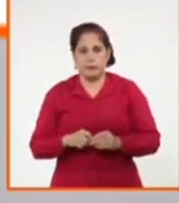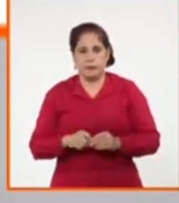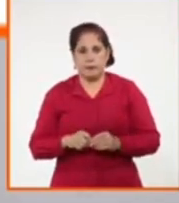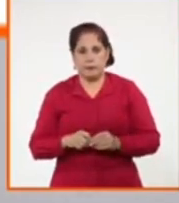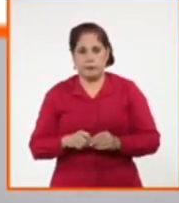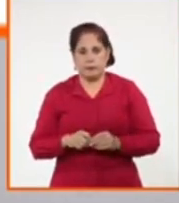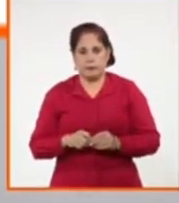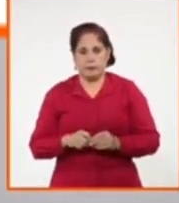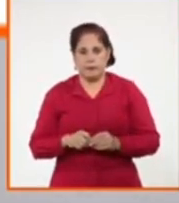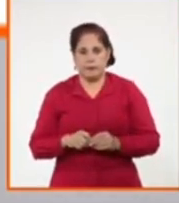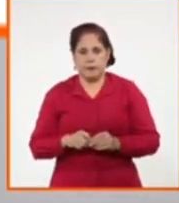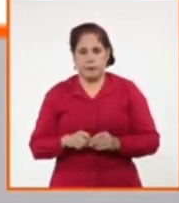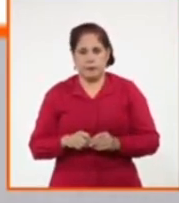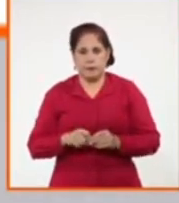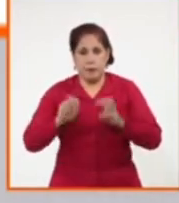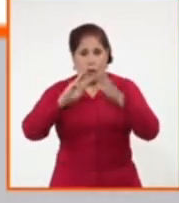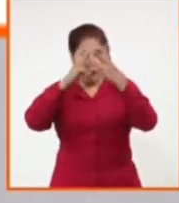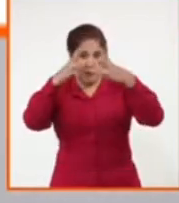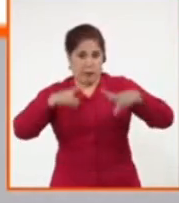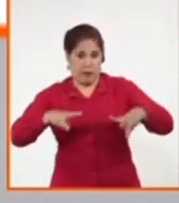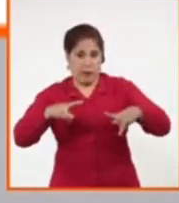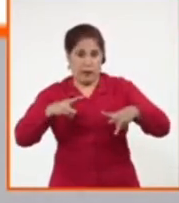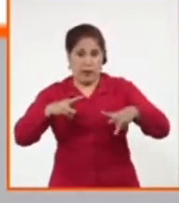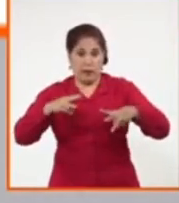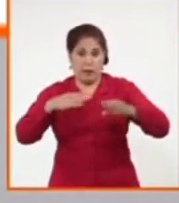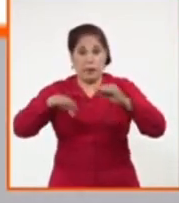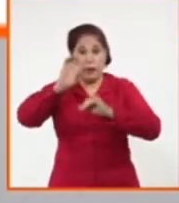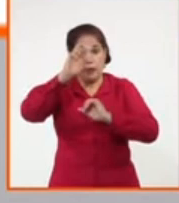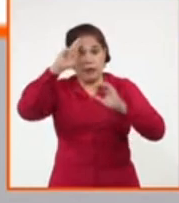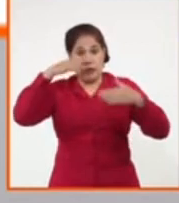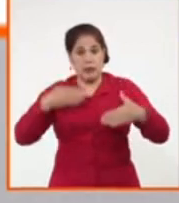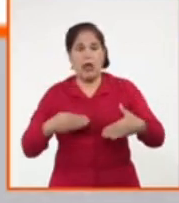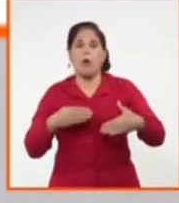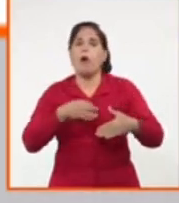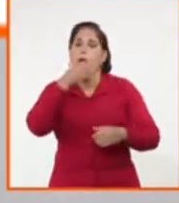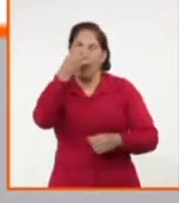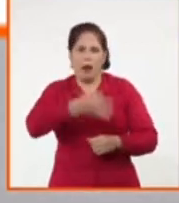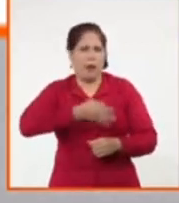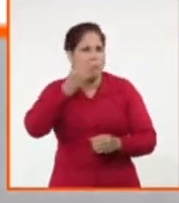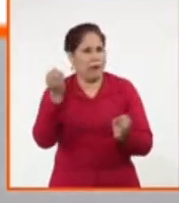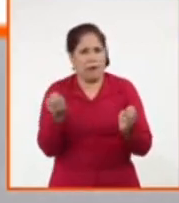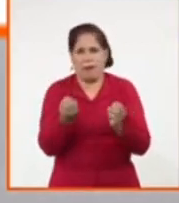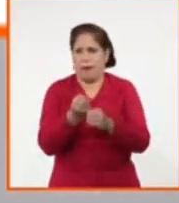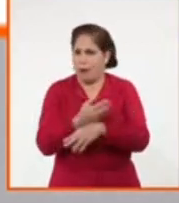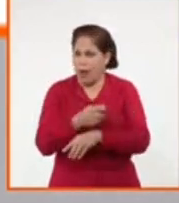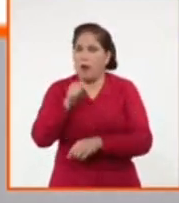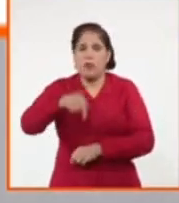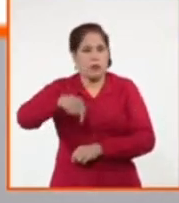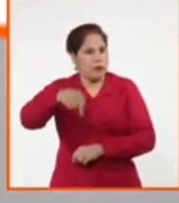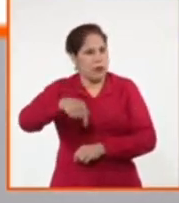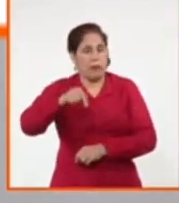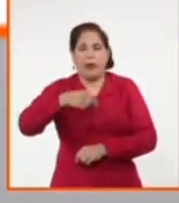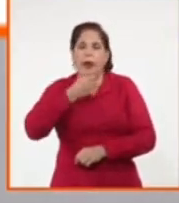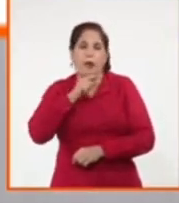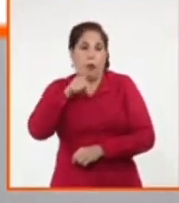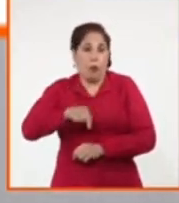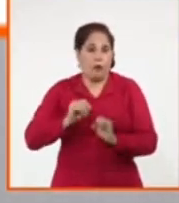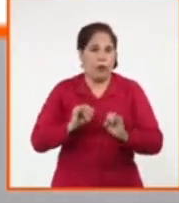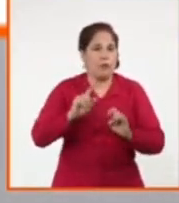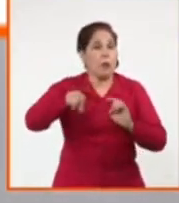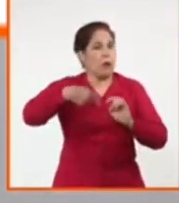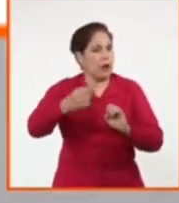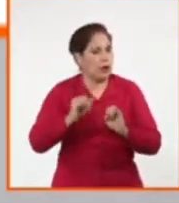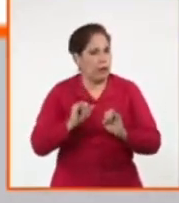Aparece en el sitio WIC del Ministerio de Salud Pública, el cual será actualizado periódicamente.